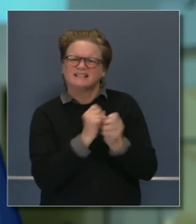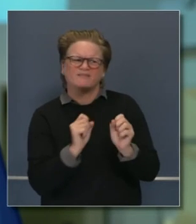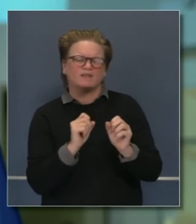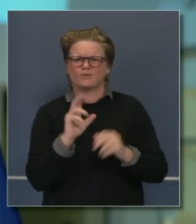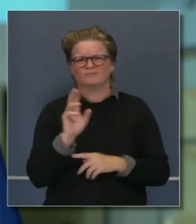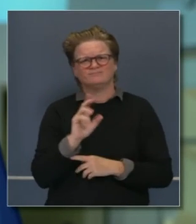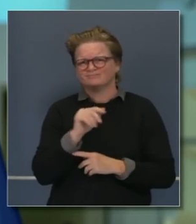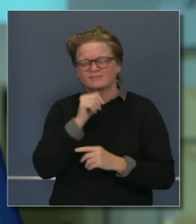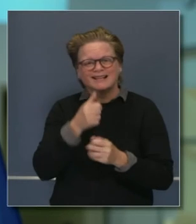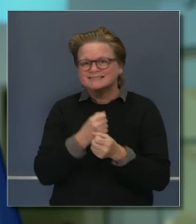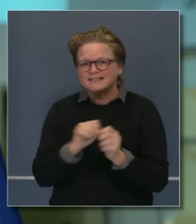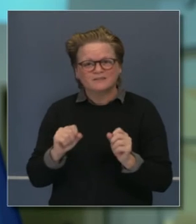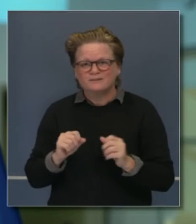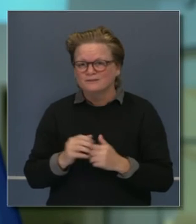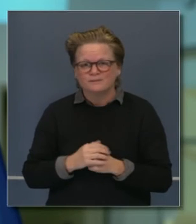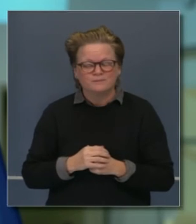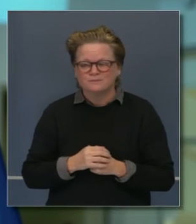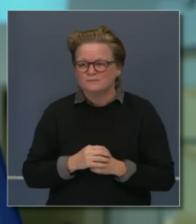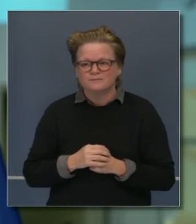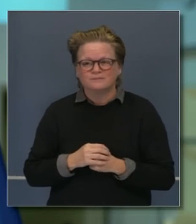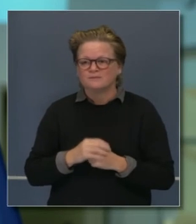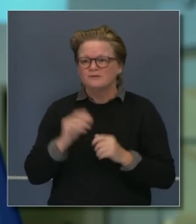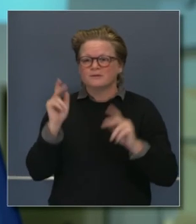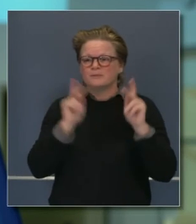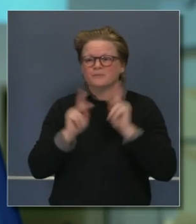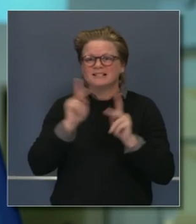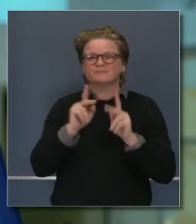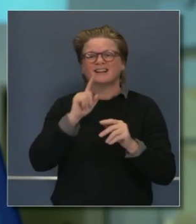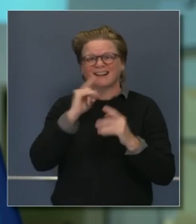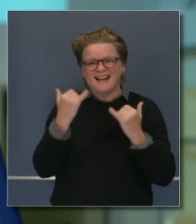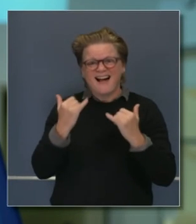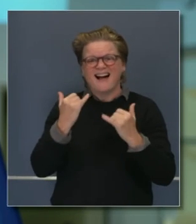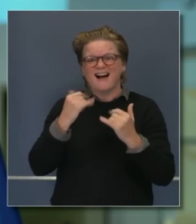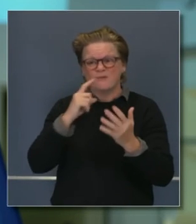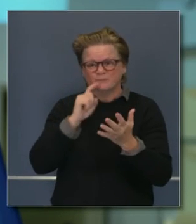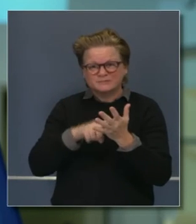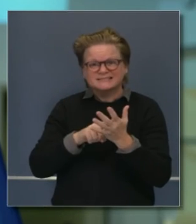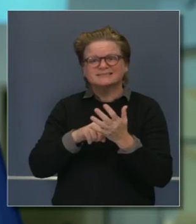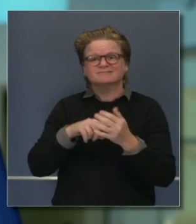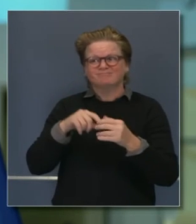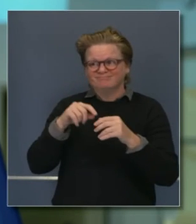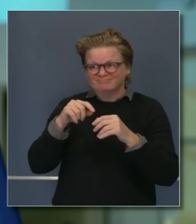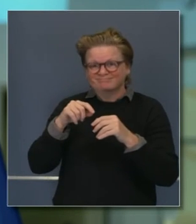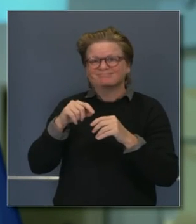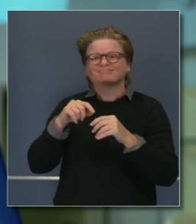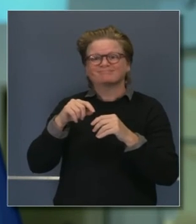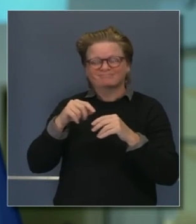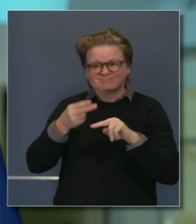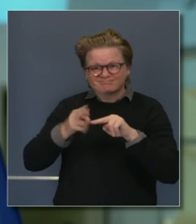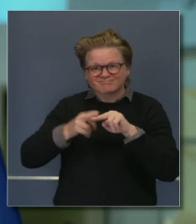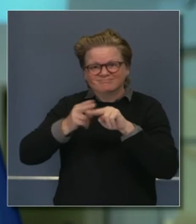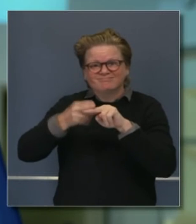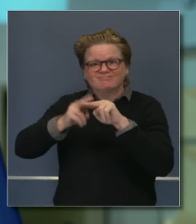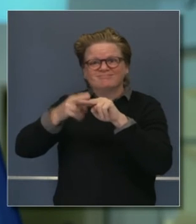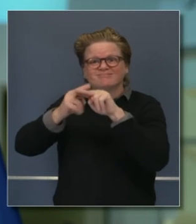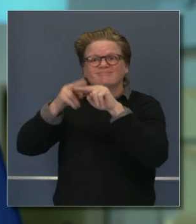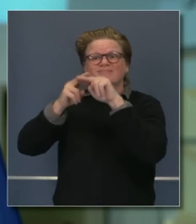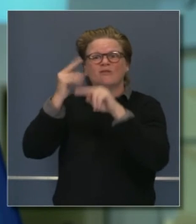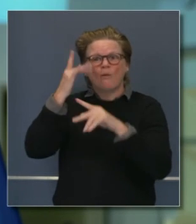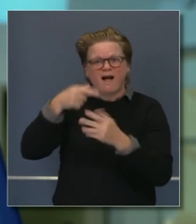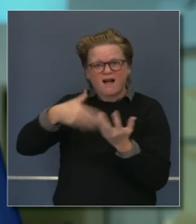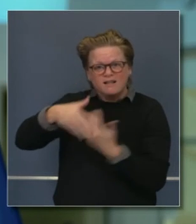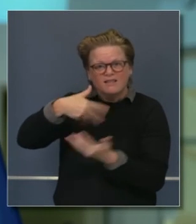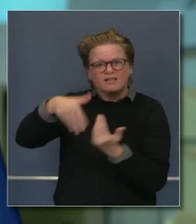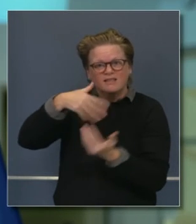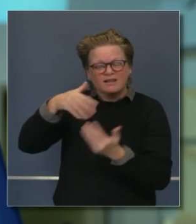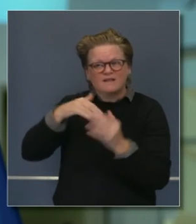sorprendente ver que las aglomeraciones en casa son una fuente principal de transmisión. Pero a la vez